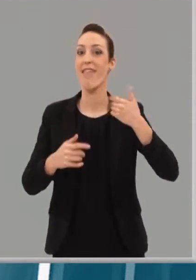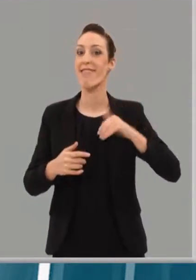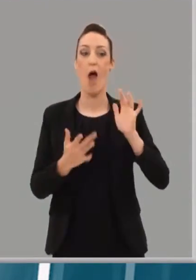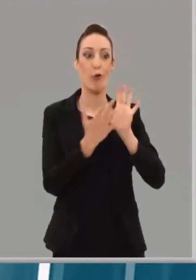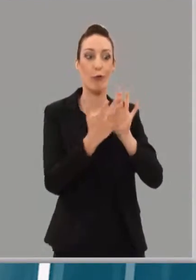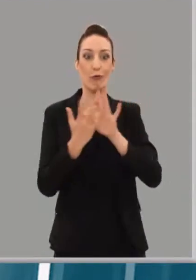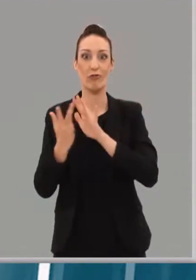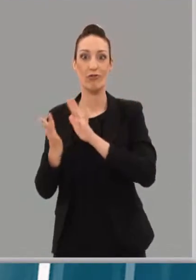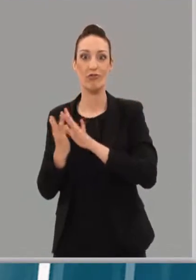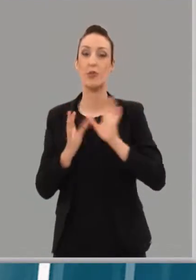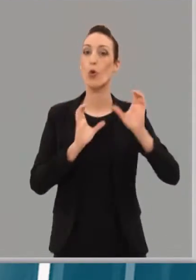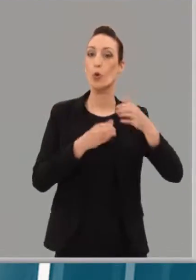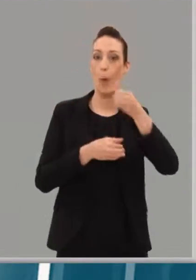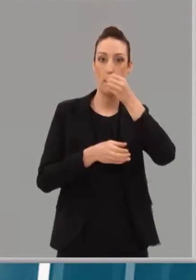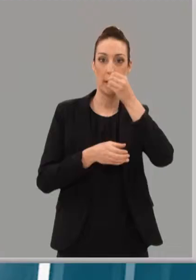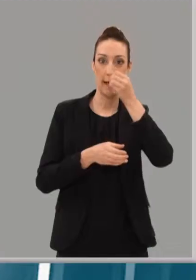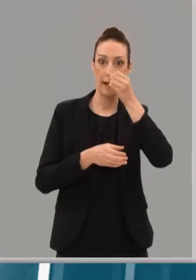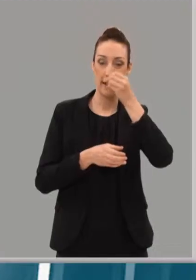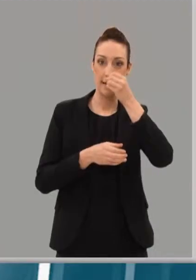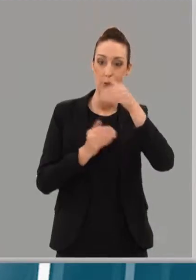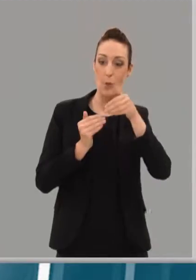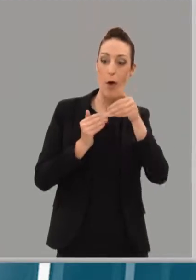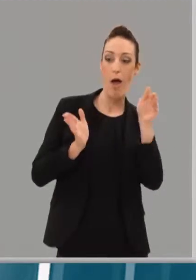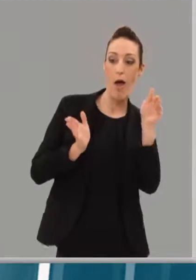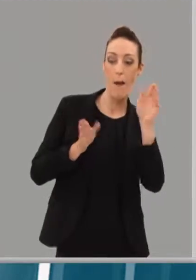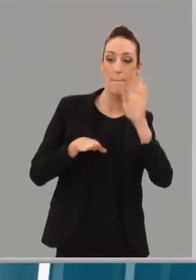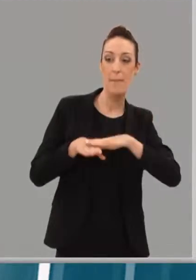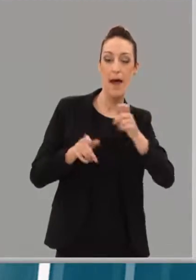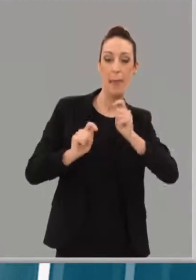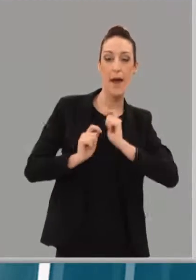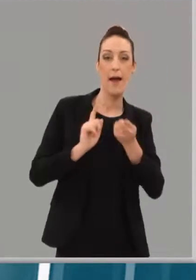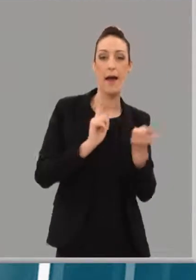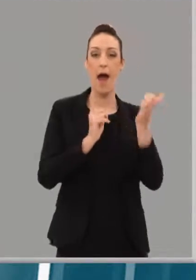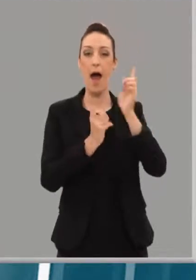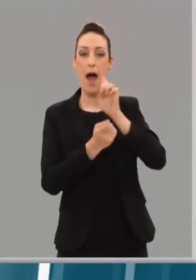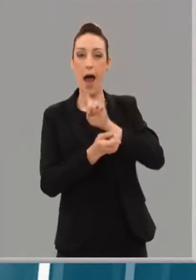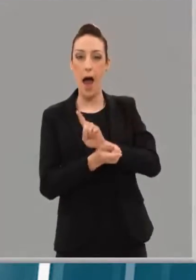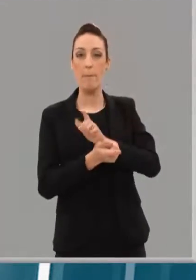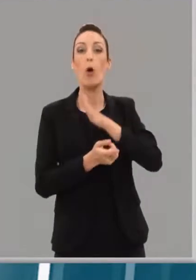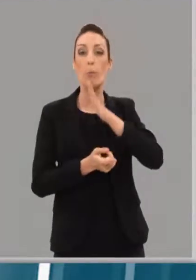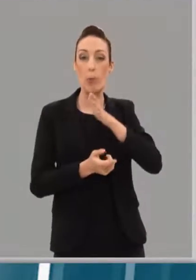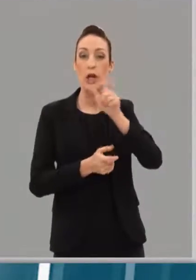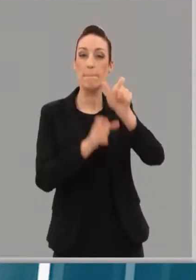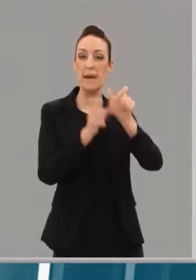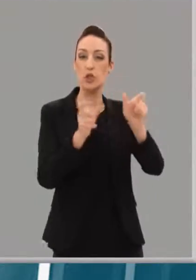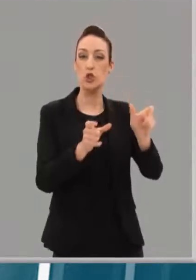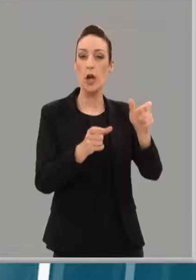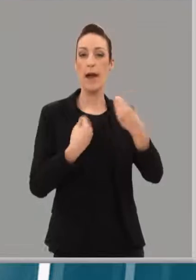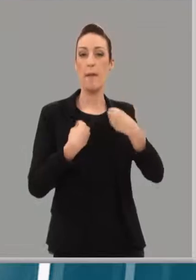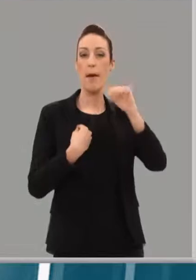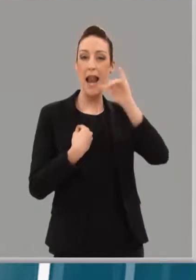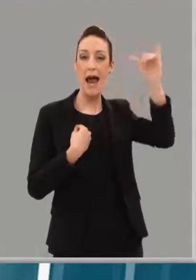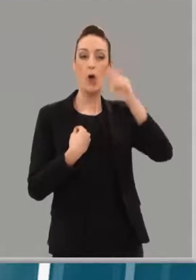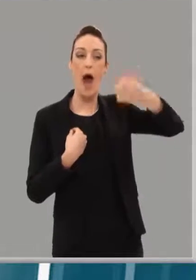se abren a diferentes posibilidades que traigan ese cambio, dicen, expresado por los logroñeses en las urnas. Lo que se ha